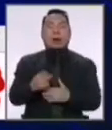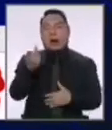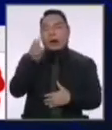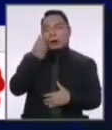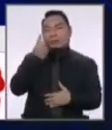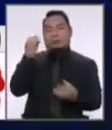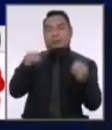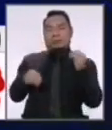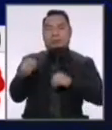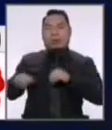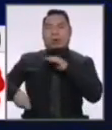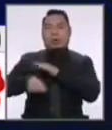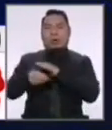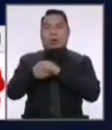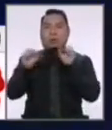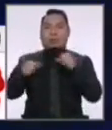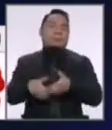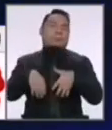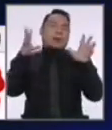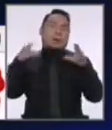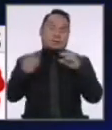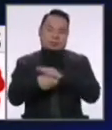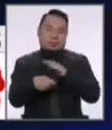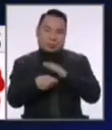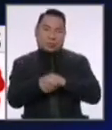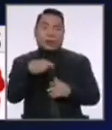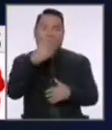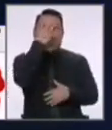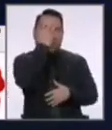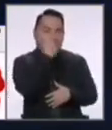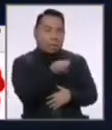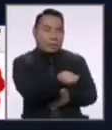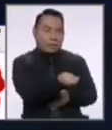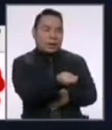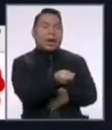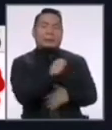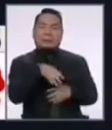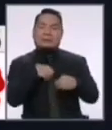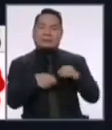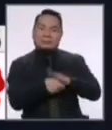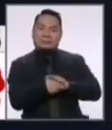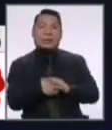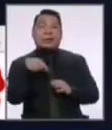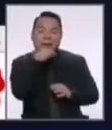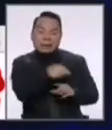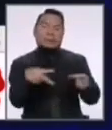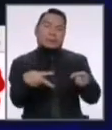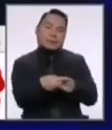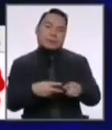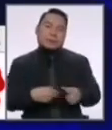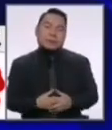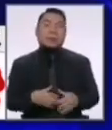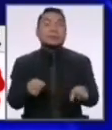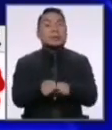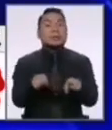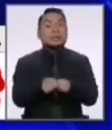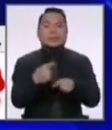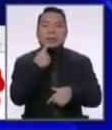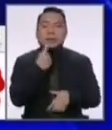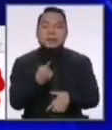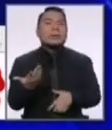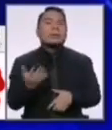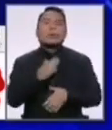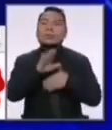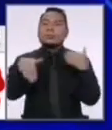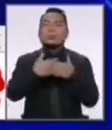de corromperse y de ser corrompidos. Eso tiene que parar. Además, se abrió la puerta para los